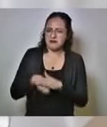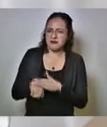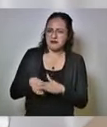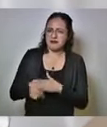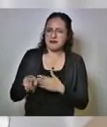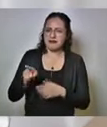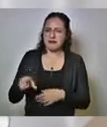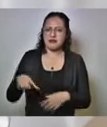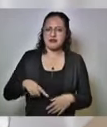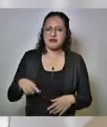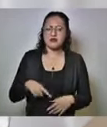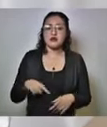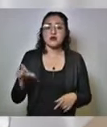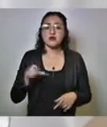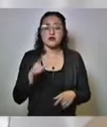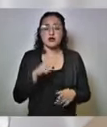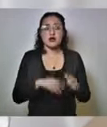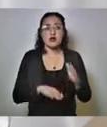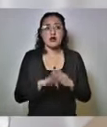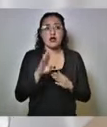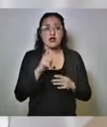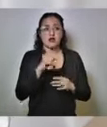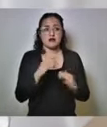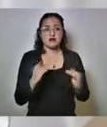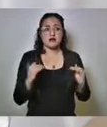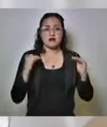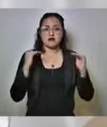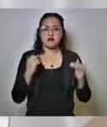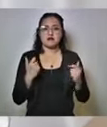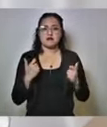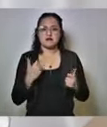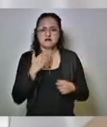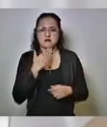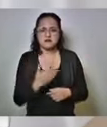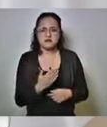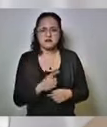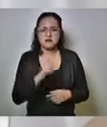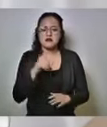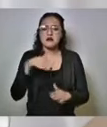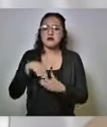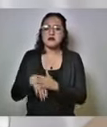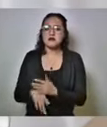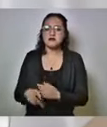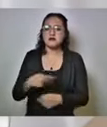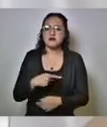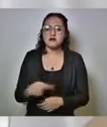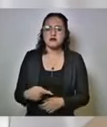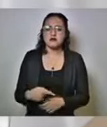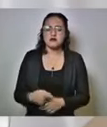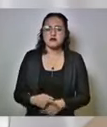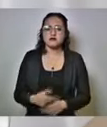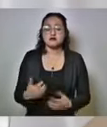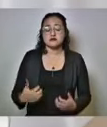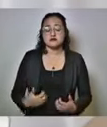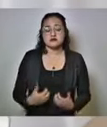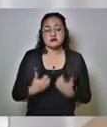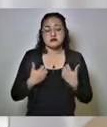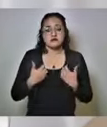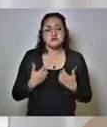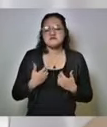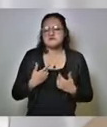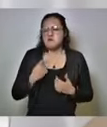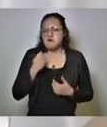cuando los de arriba se empiezan se a beneficiar los de abajo se portan mal todos